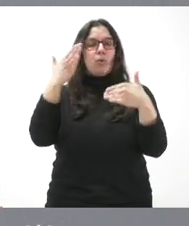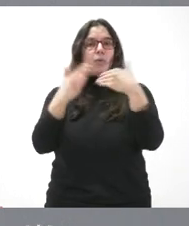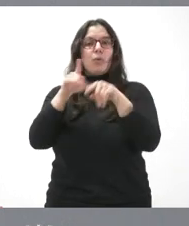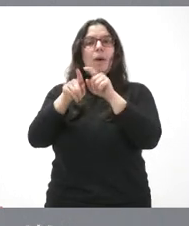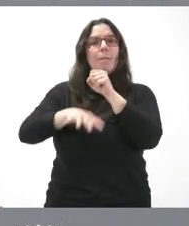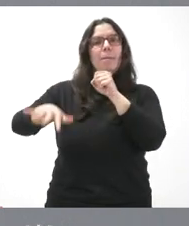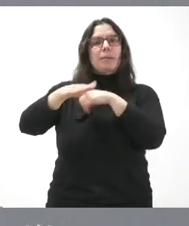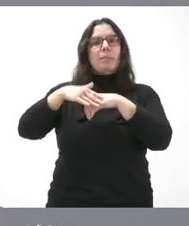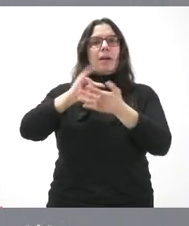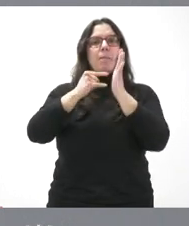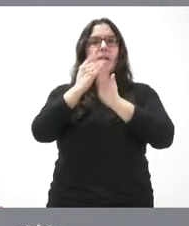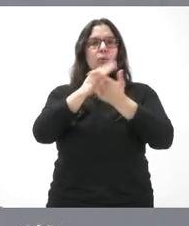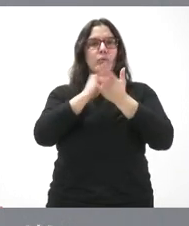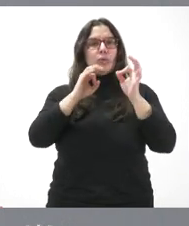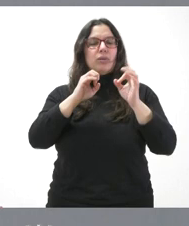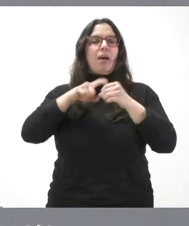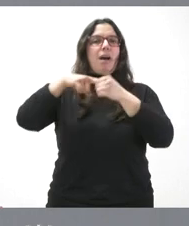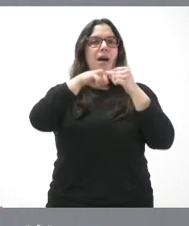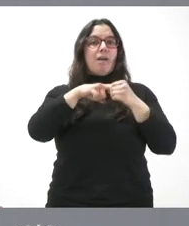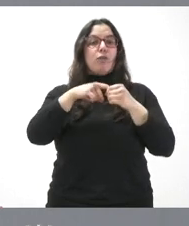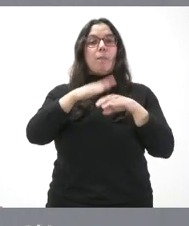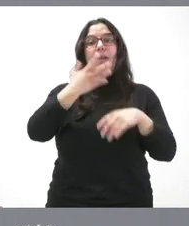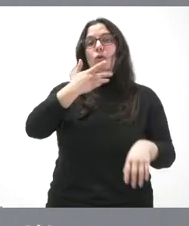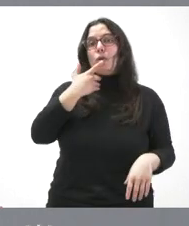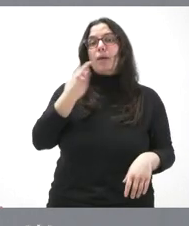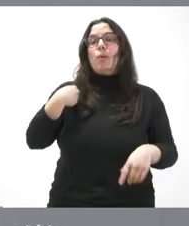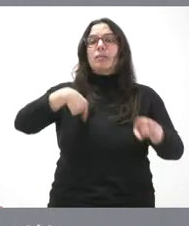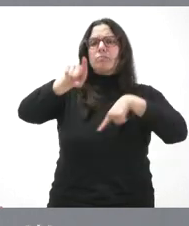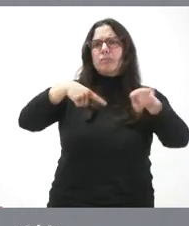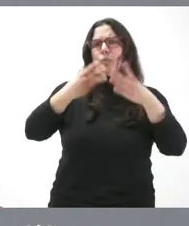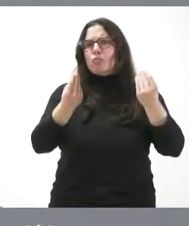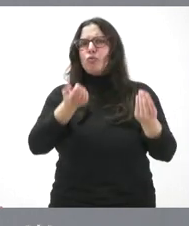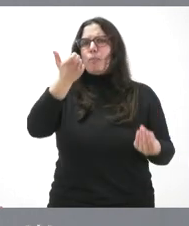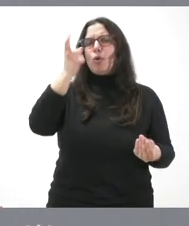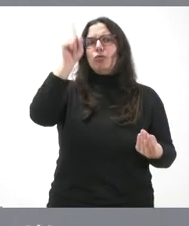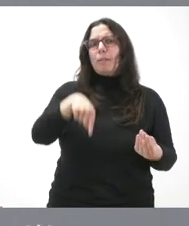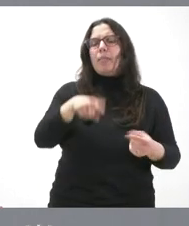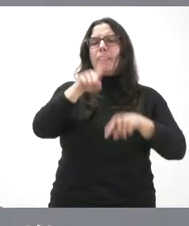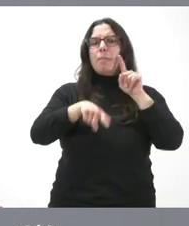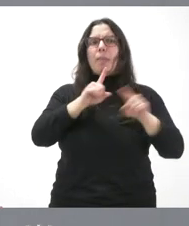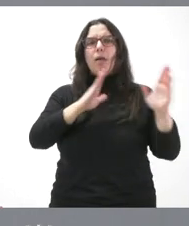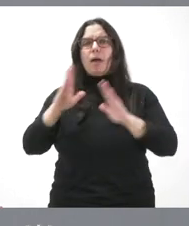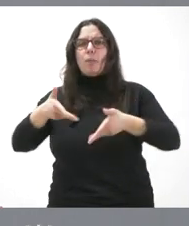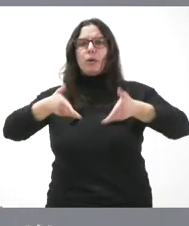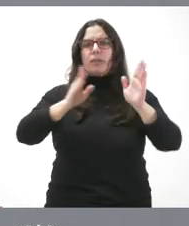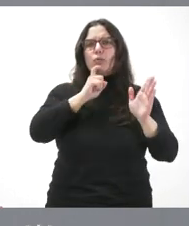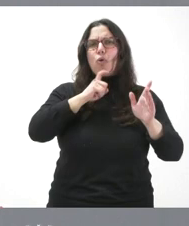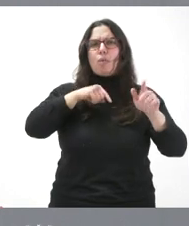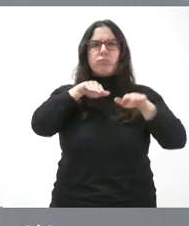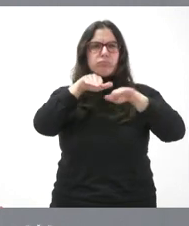base del plan autonómico de aforos, que va a permitir conocer el volumen del tráfico y sus variaciones en las carreteras de titularidad autonómica.